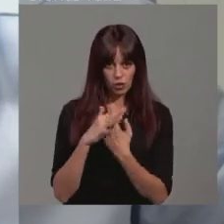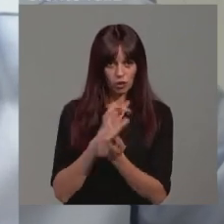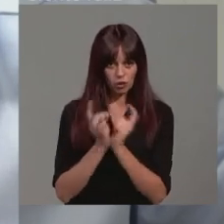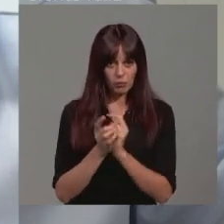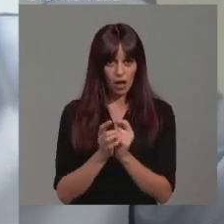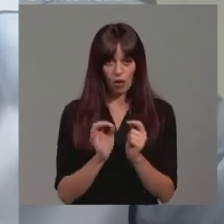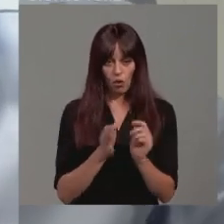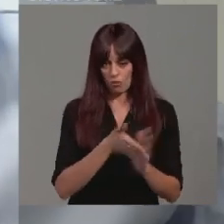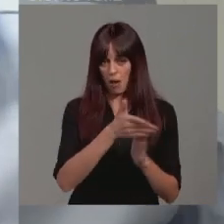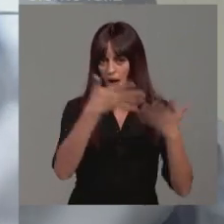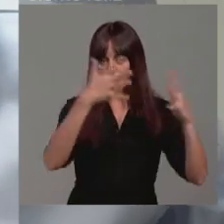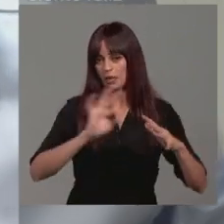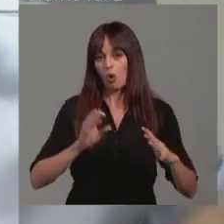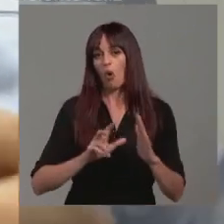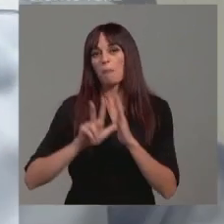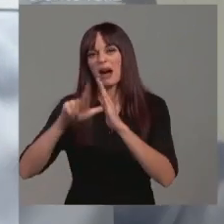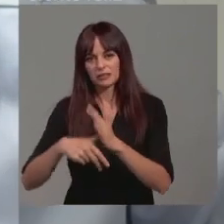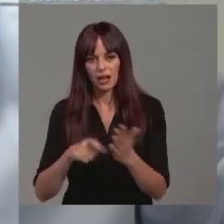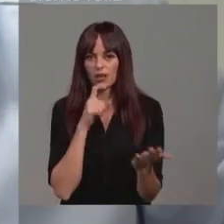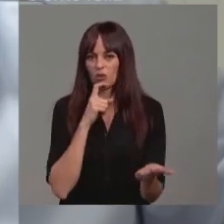derribo o únicamente lo habría retrasado?